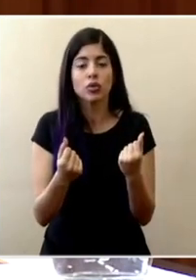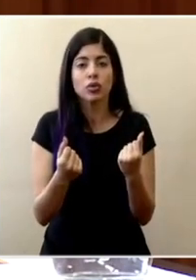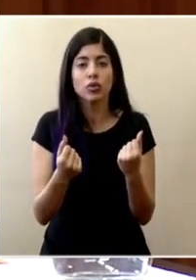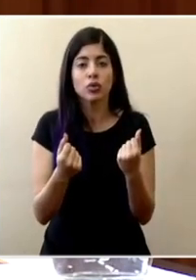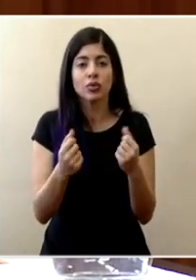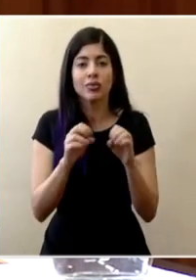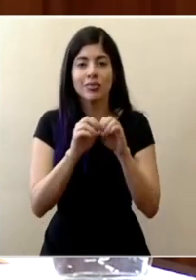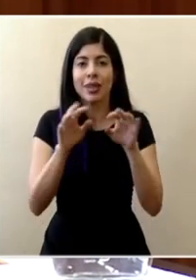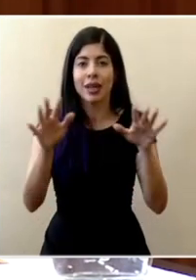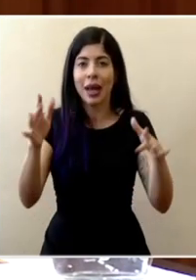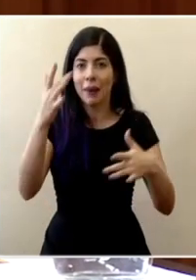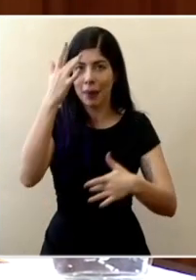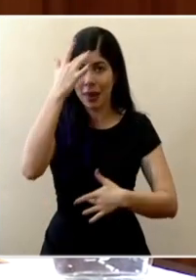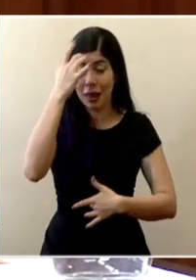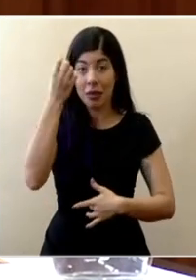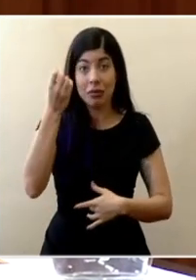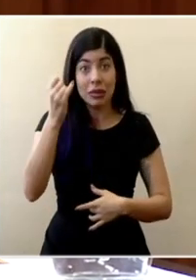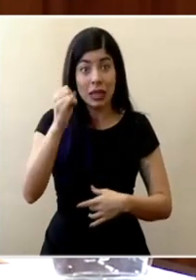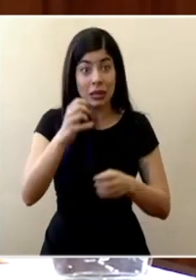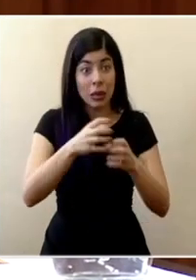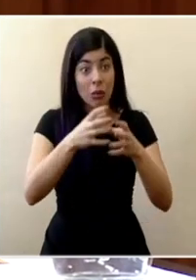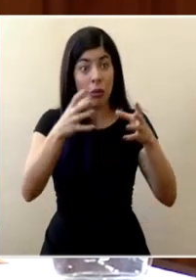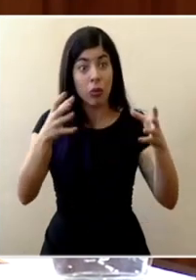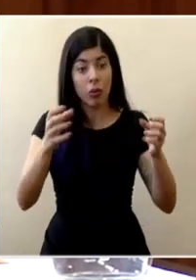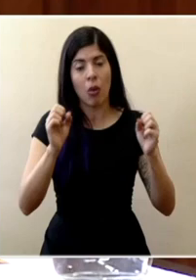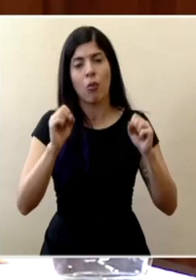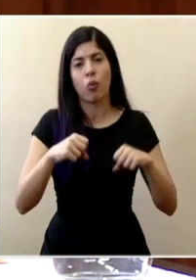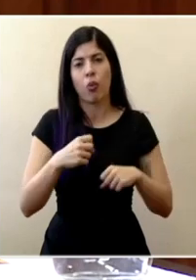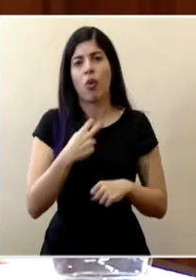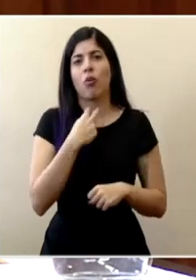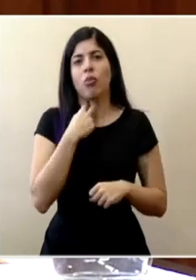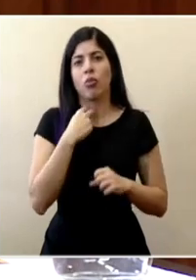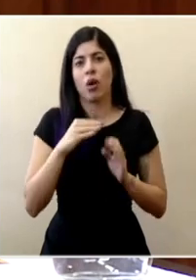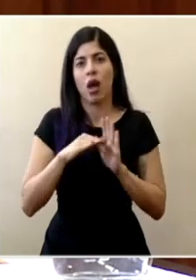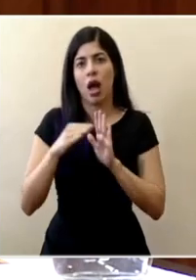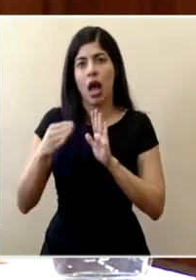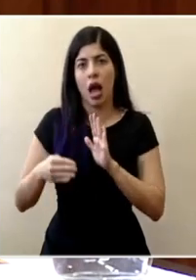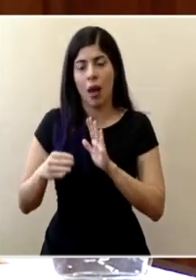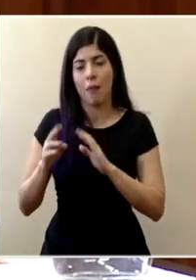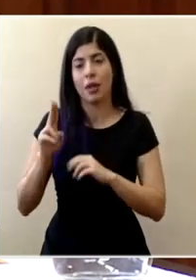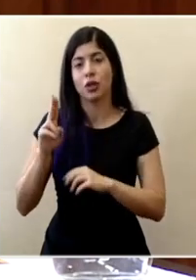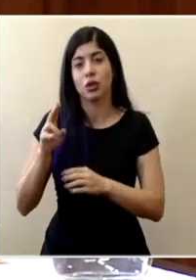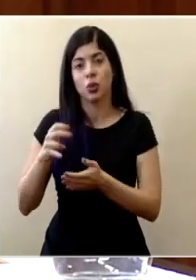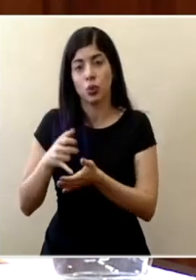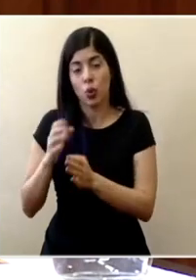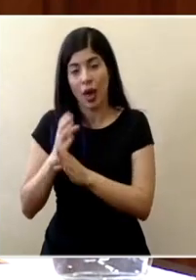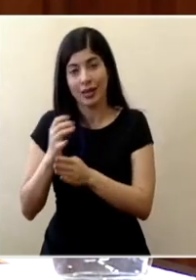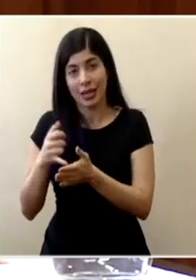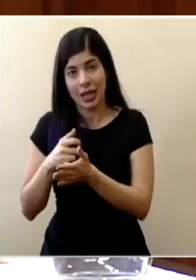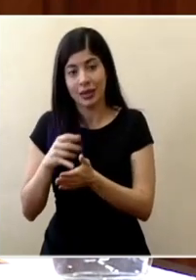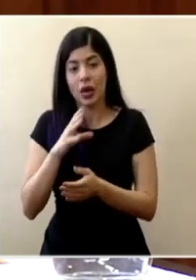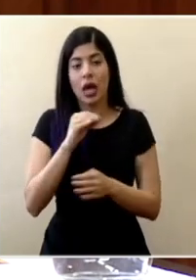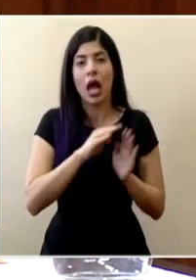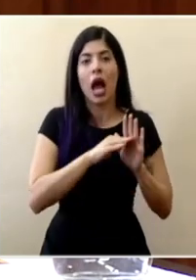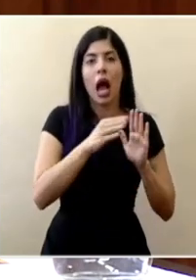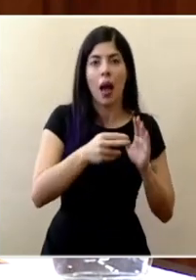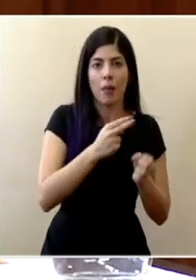de la epidemia y si eso pasa nos puede saturar las camas de uti y las camas hospitalarias por eso es que es